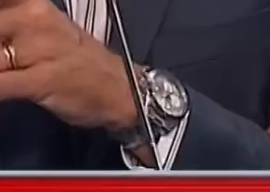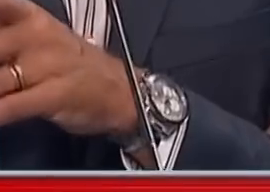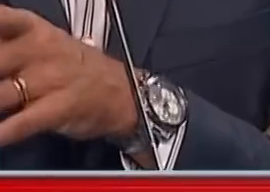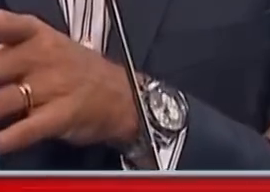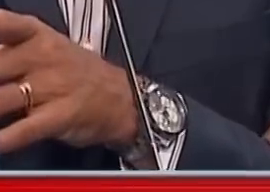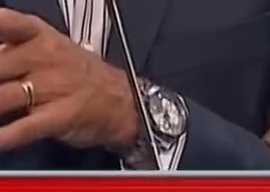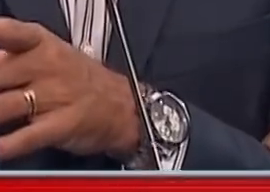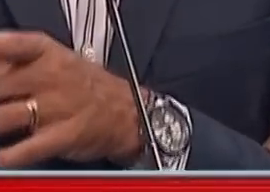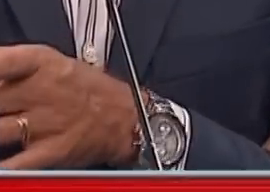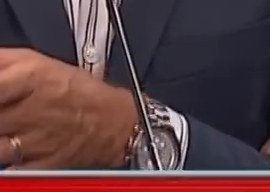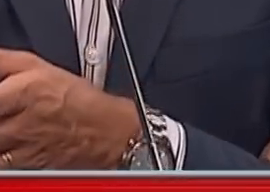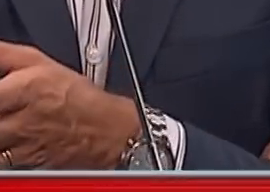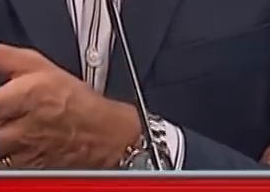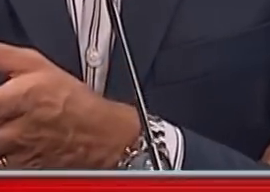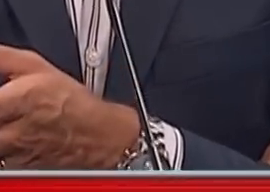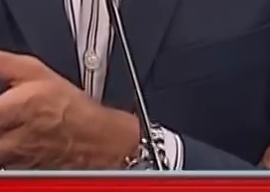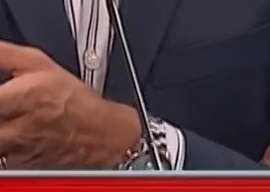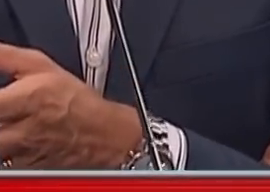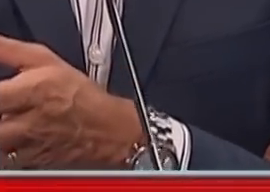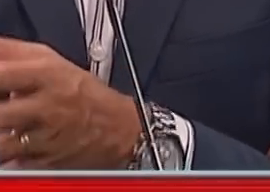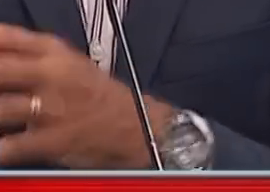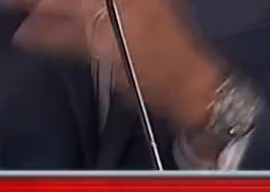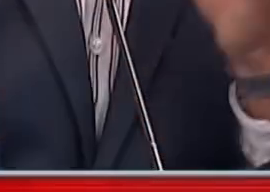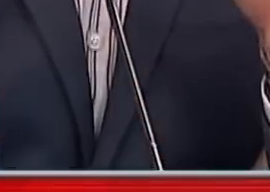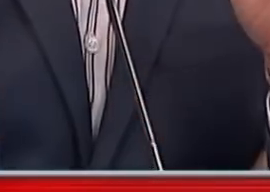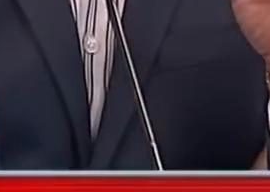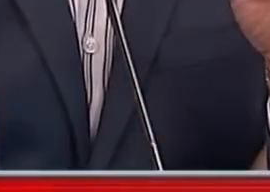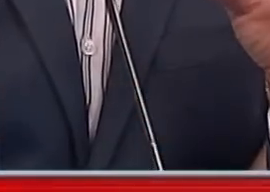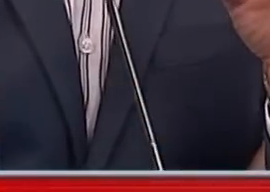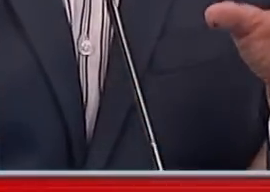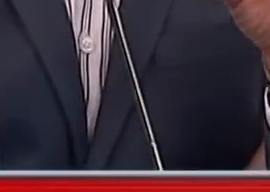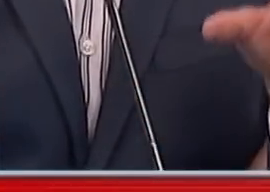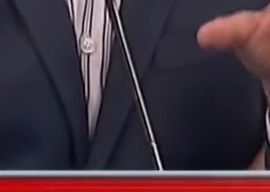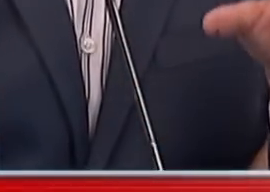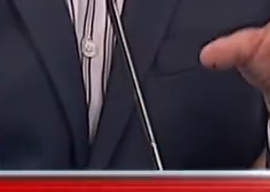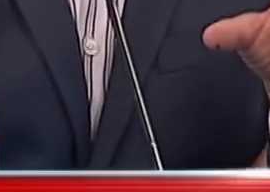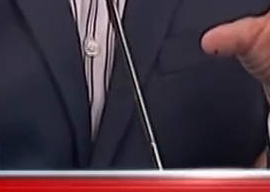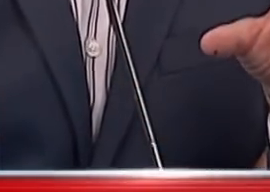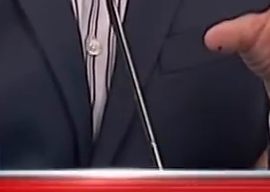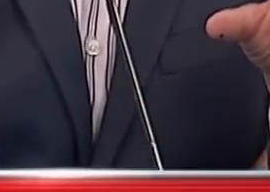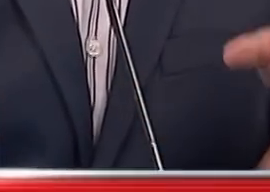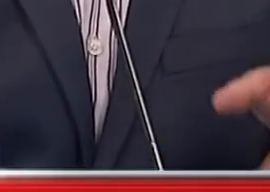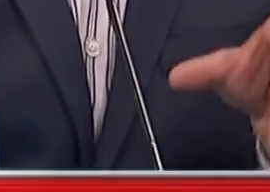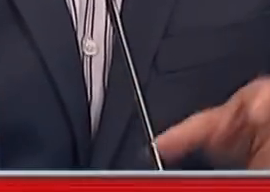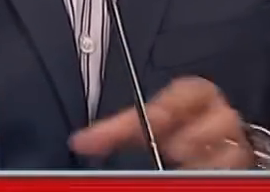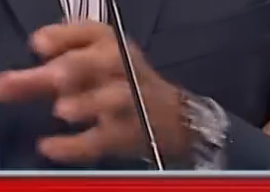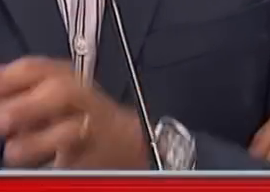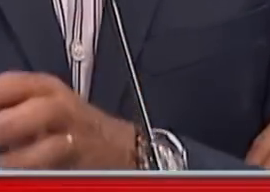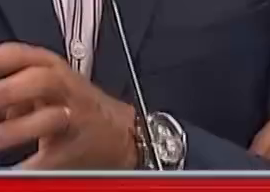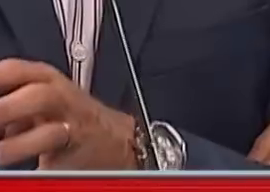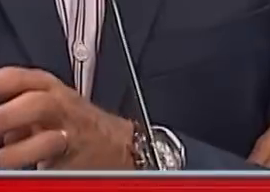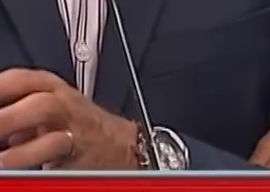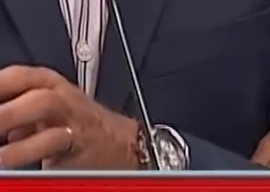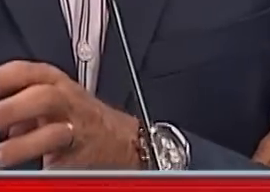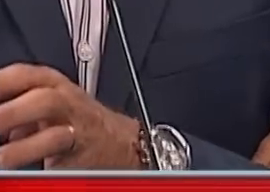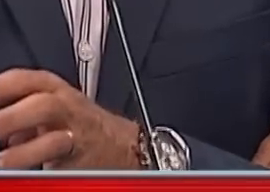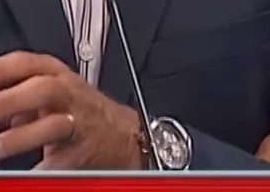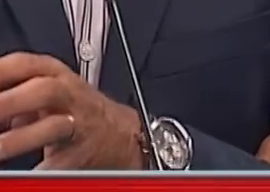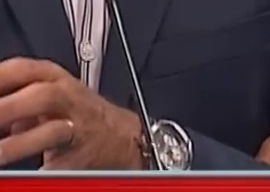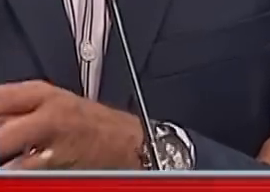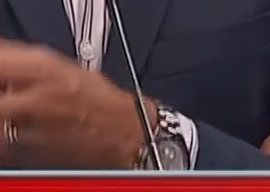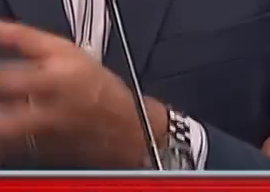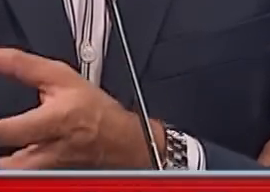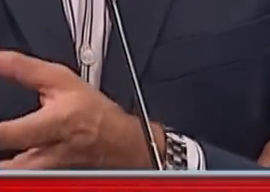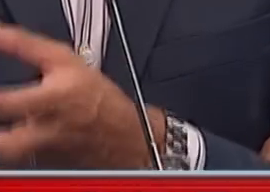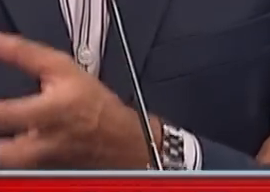Seguridad, ¿recuerda el reportaje que le hizo usted aquí a la Sí, claro, claro. ¿El Secretario no le dice a usted que él mismo se comunicó con la Presidenta